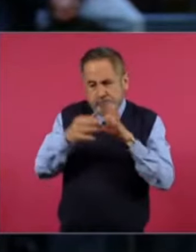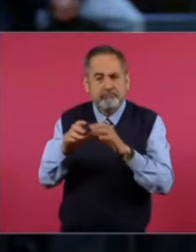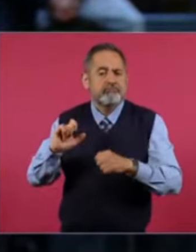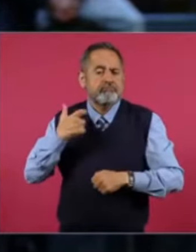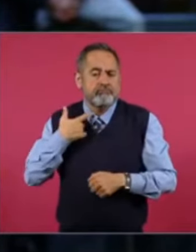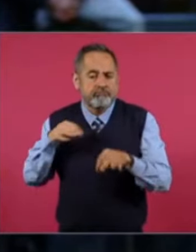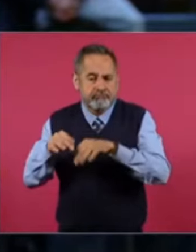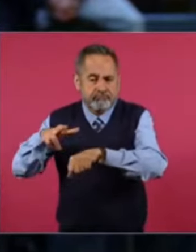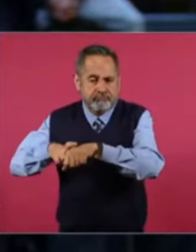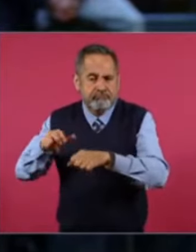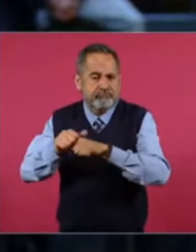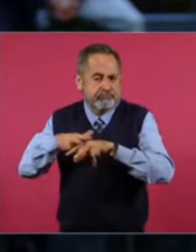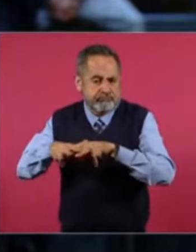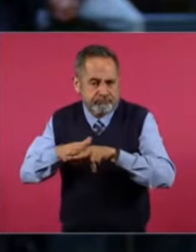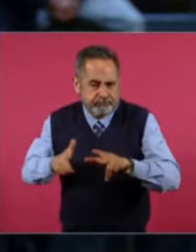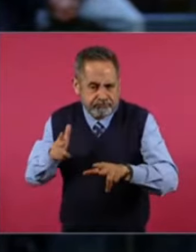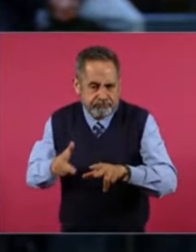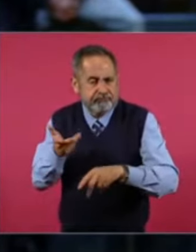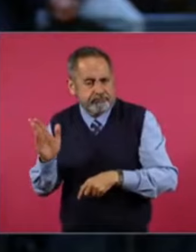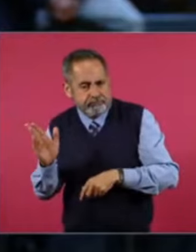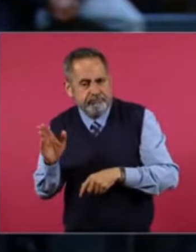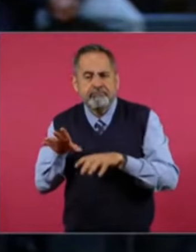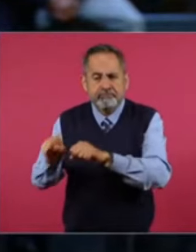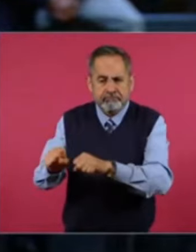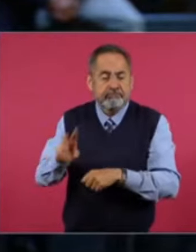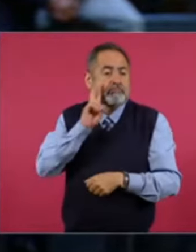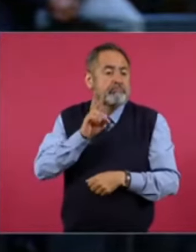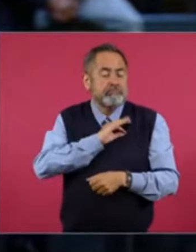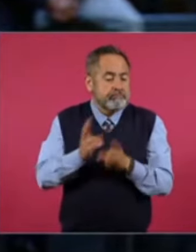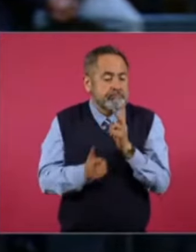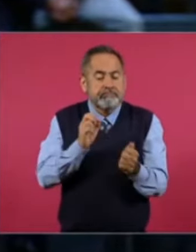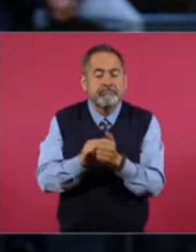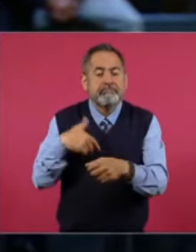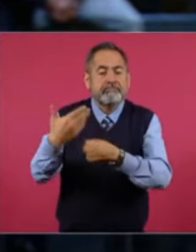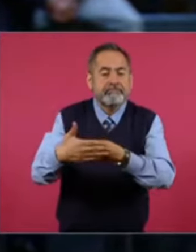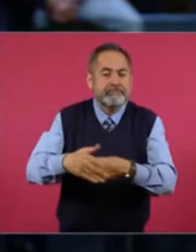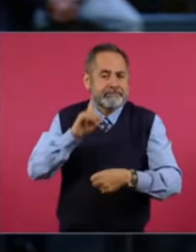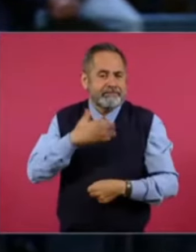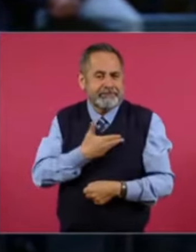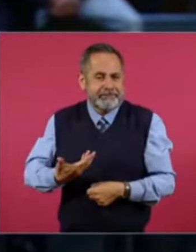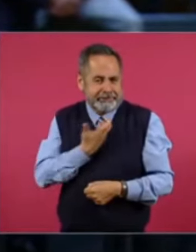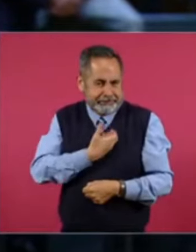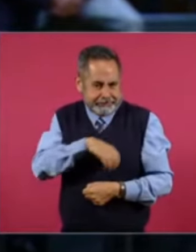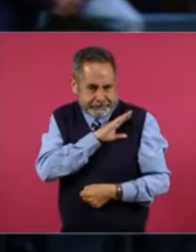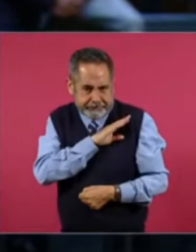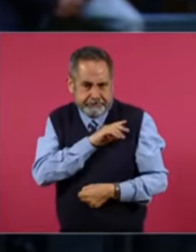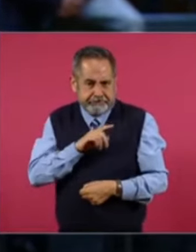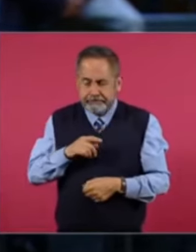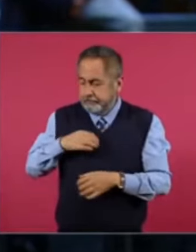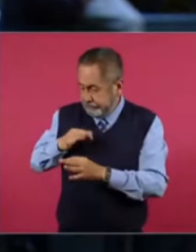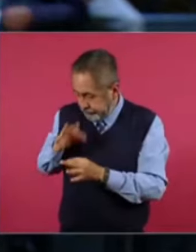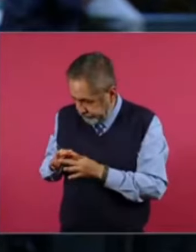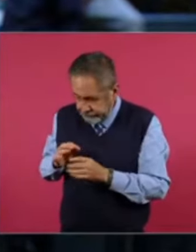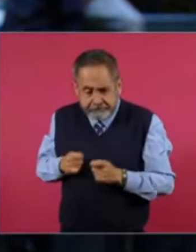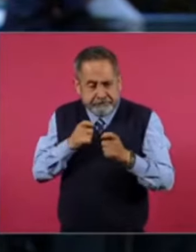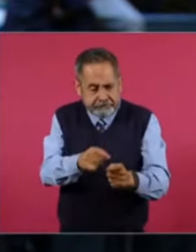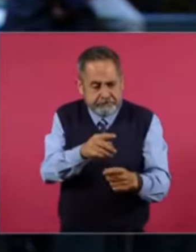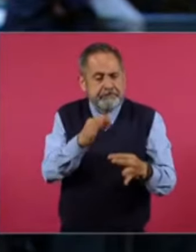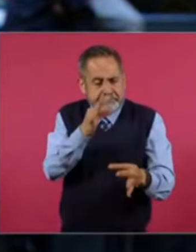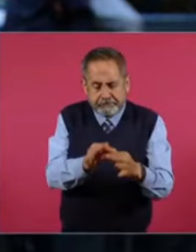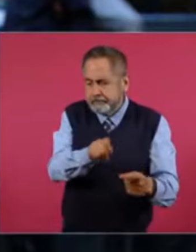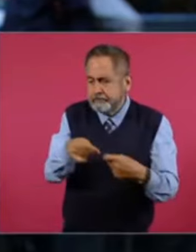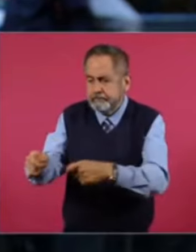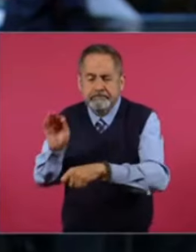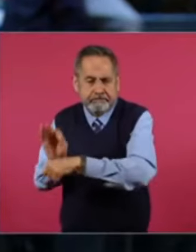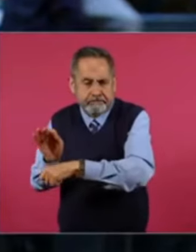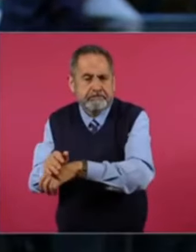ferrocarrileros. Y que usted podría hablar. Con la próxima presidenta. La doctora Claudia Chembaum. Para que la otra parte. Pudiera darse en dicha gestión. Los